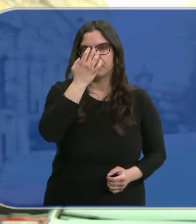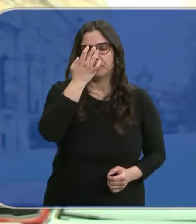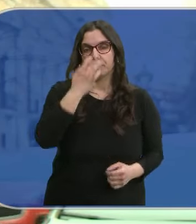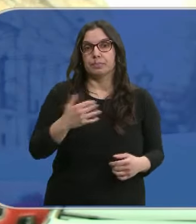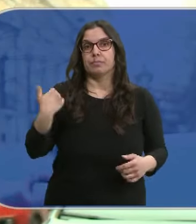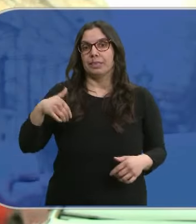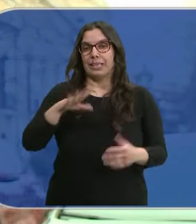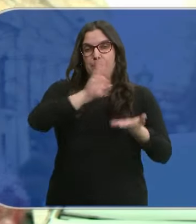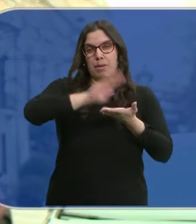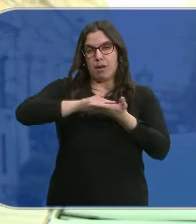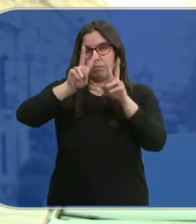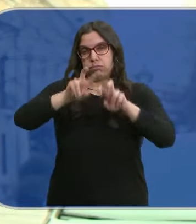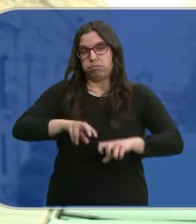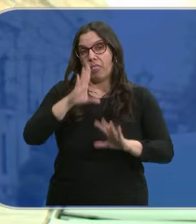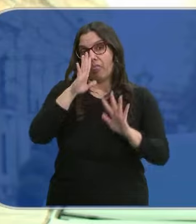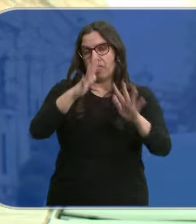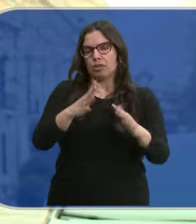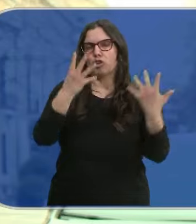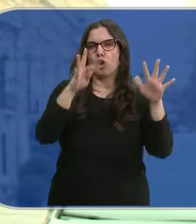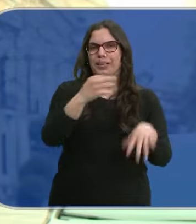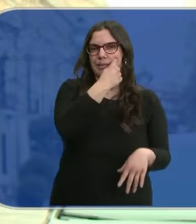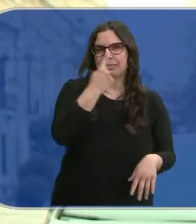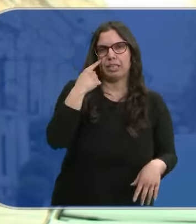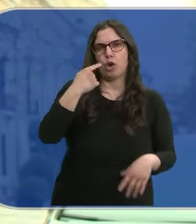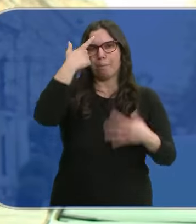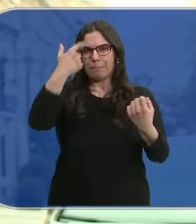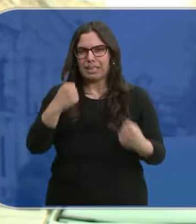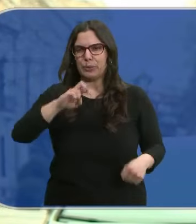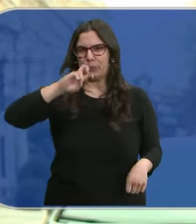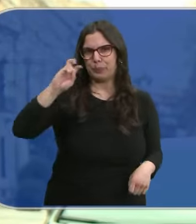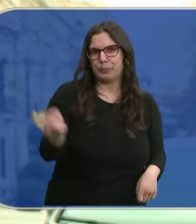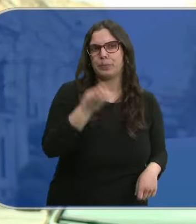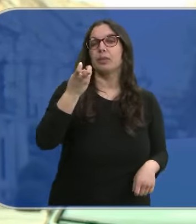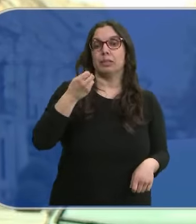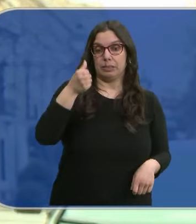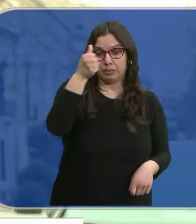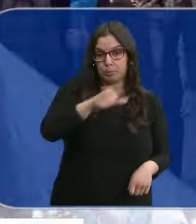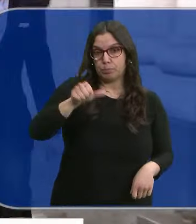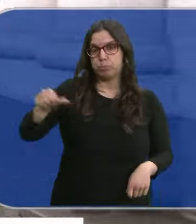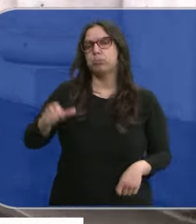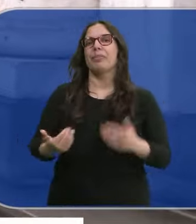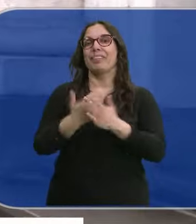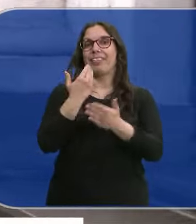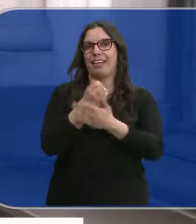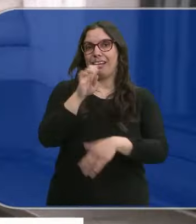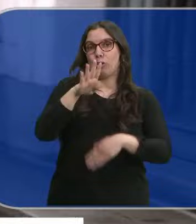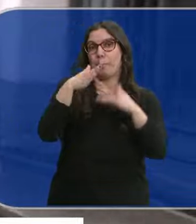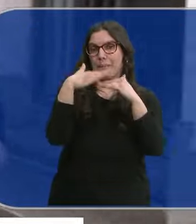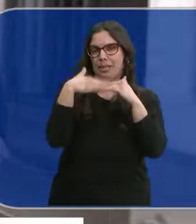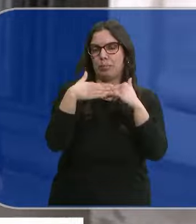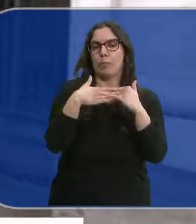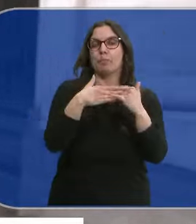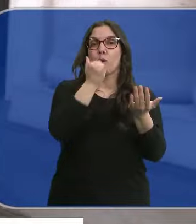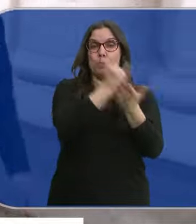Tras una década de instrucción, 90 testigos y peritos tendrán que declarar al menos durante las próximas 14 sesiones. Después de estas pruebas